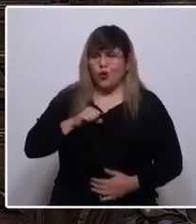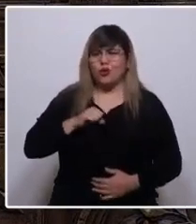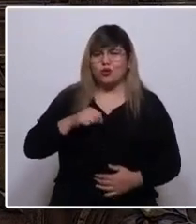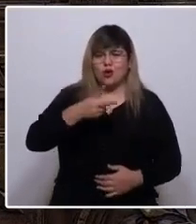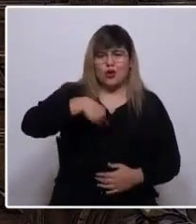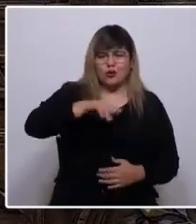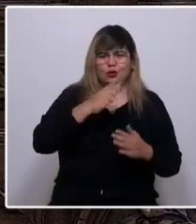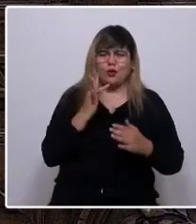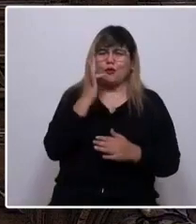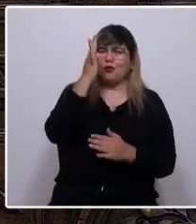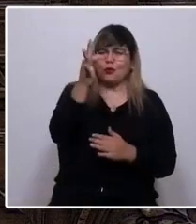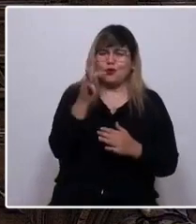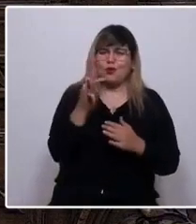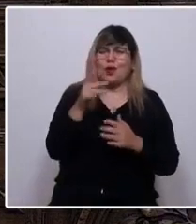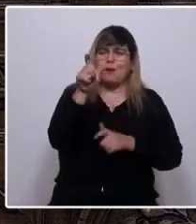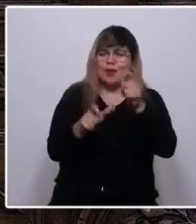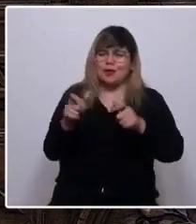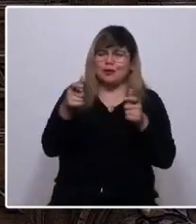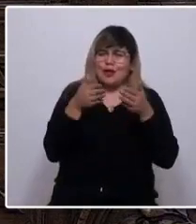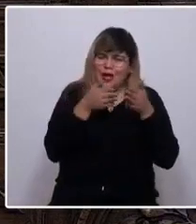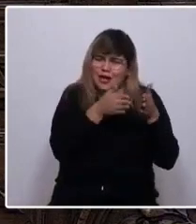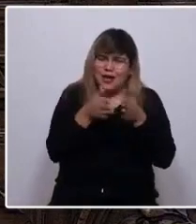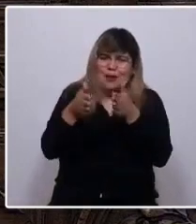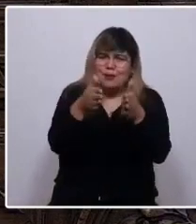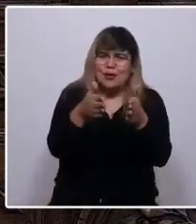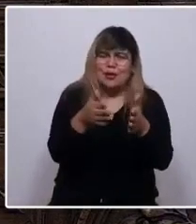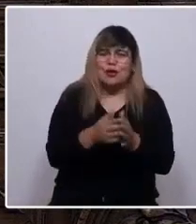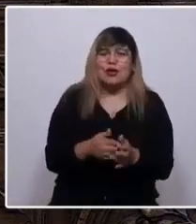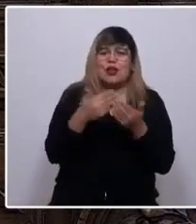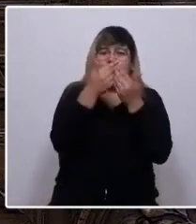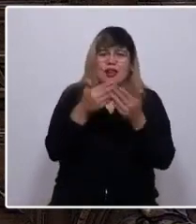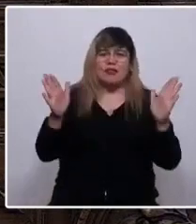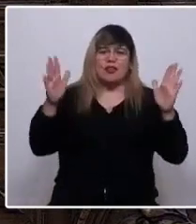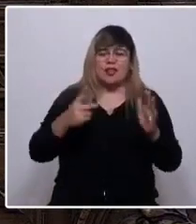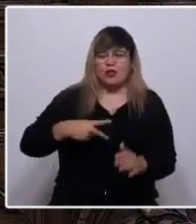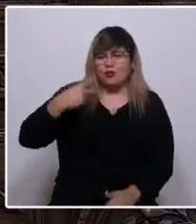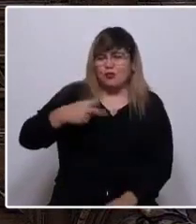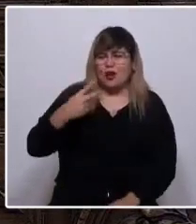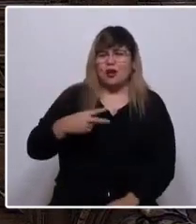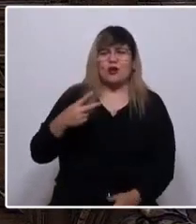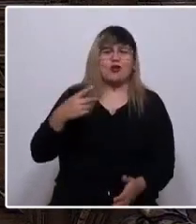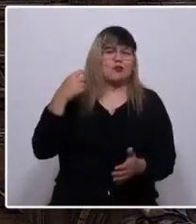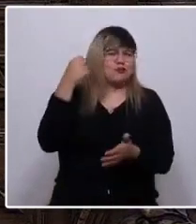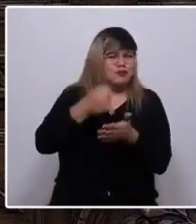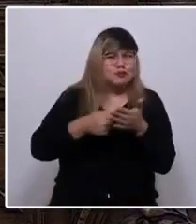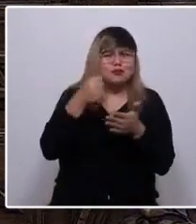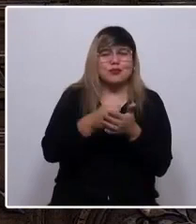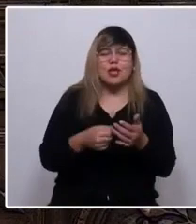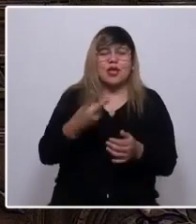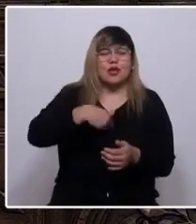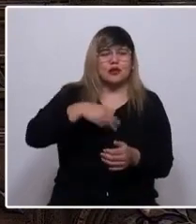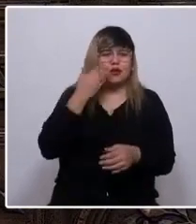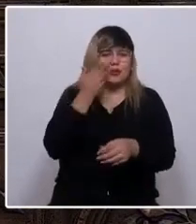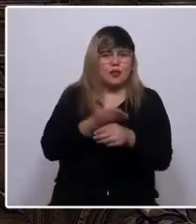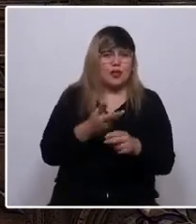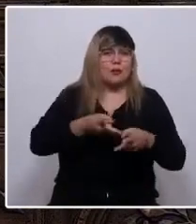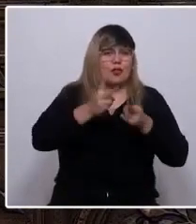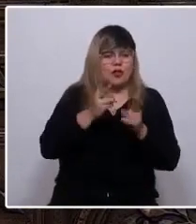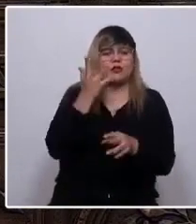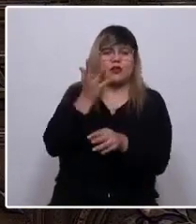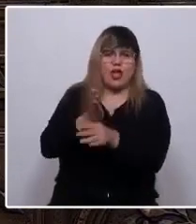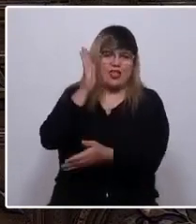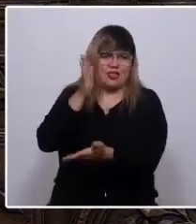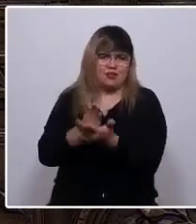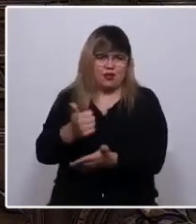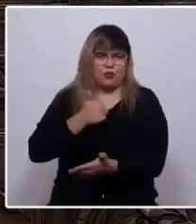para las futuras generaciones, que jamás renunciemos a nuestra libertad como valor intransable, que si exigimos derechos también tenemos deberes que cumplir.